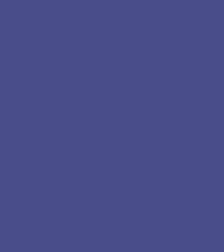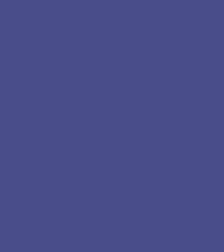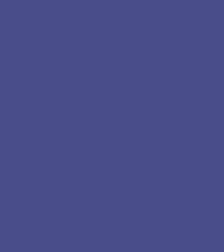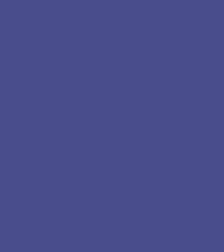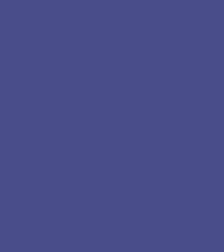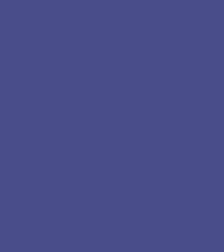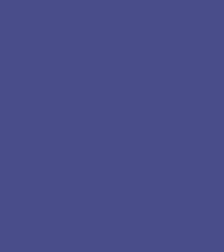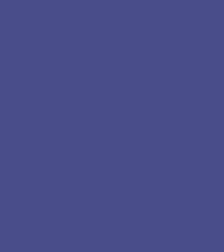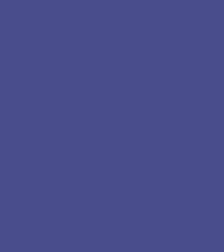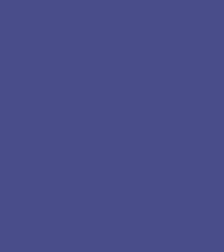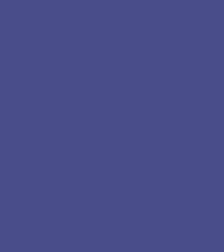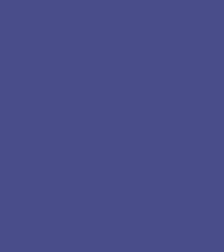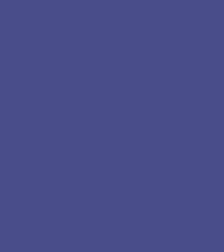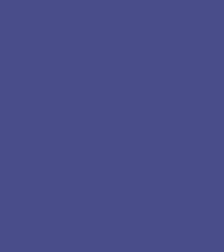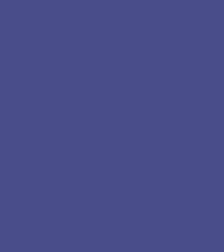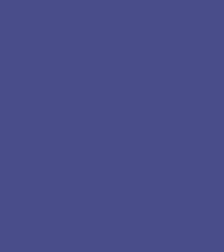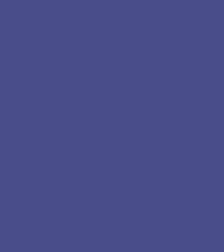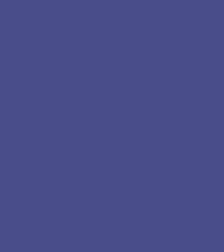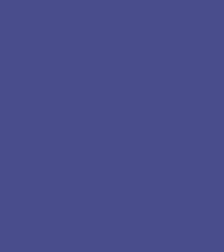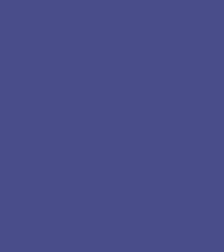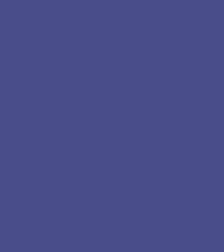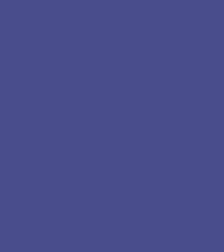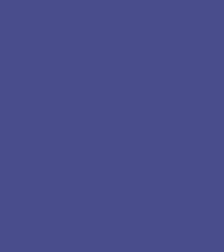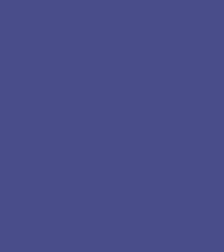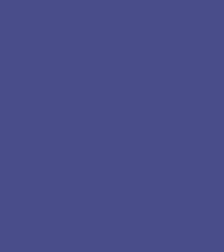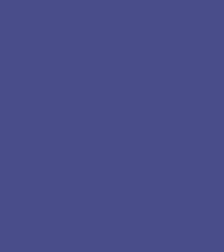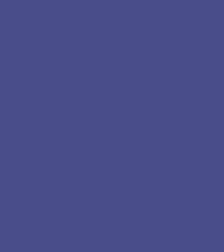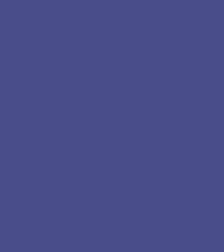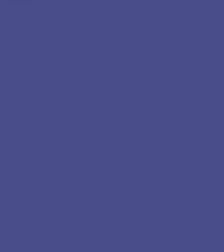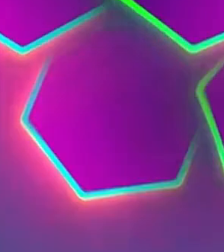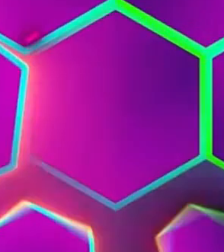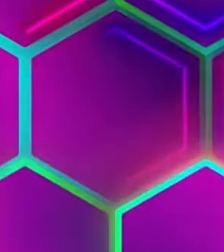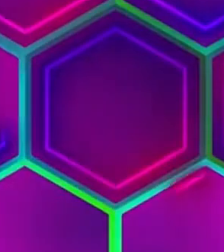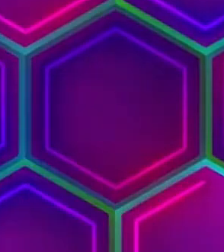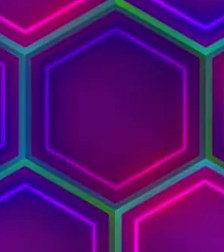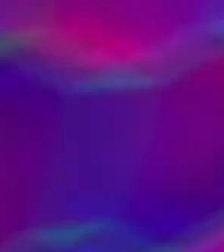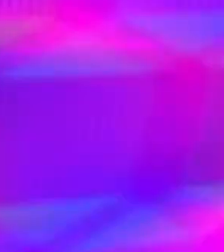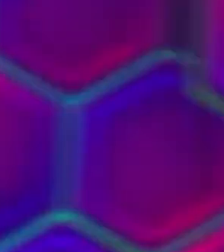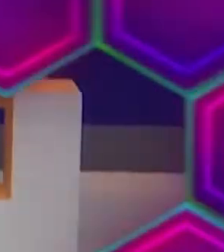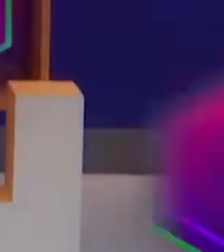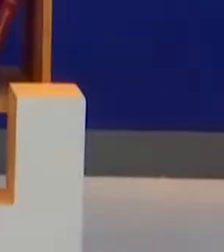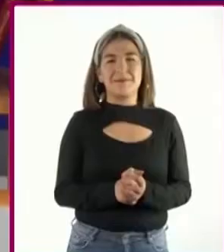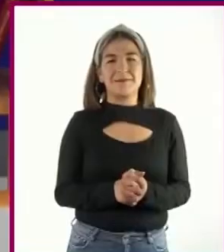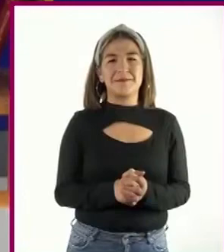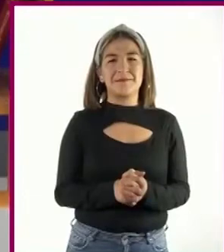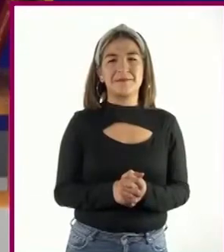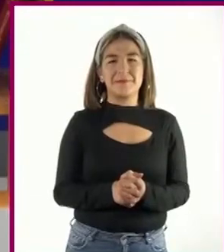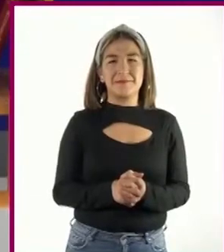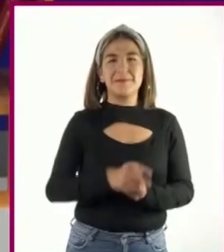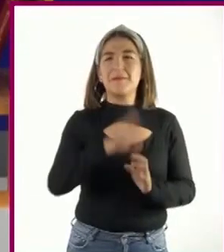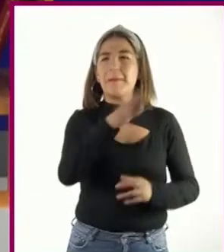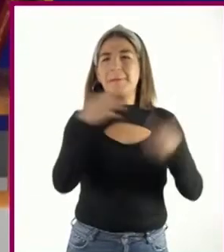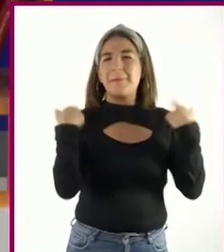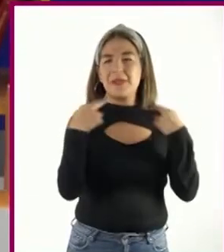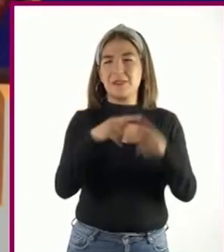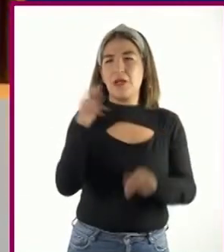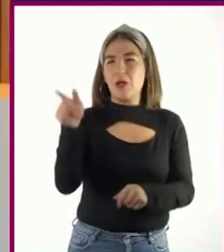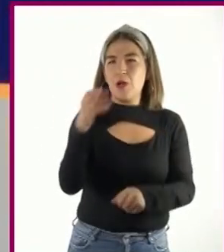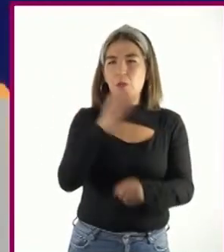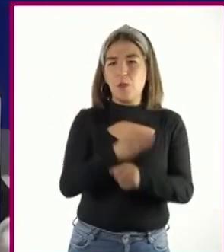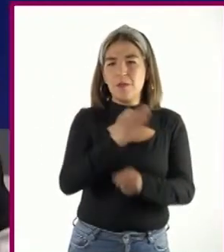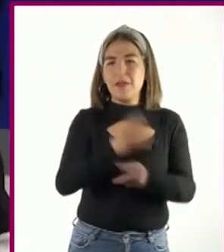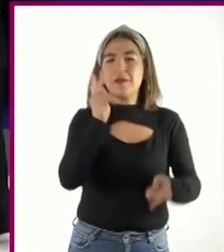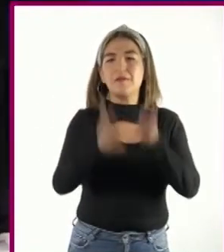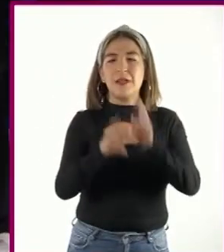Sánchez Solís, director de la secundaria Sor Juana Inés de la Cruz. Profesora Monserrat, hasta este momento hemos hablado de